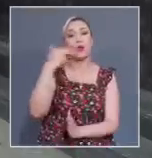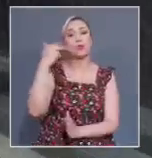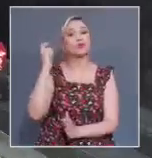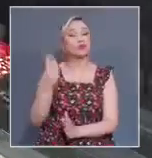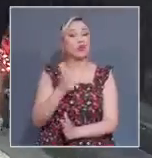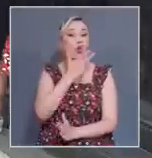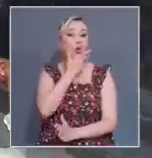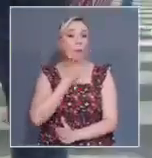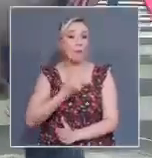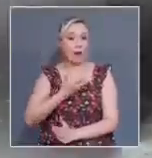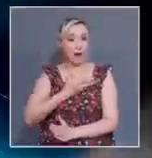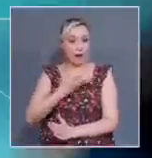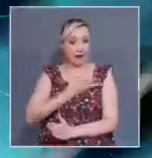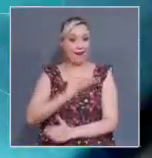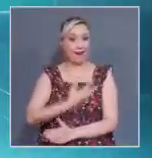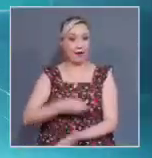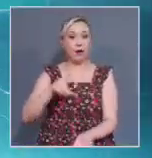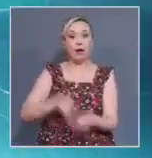solteros.